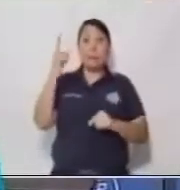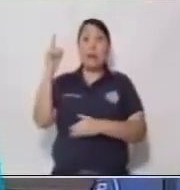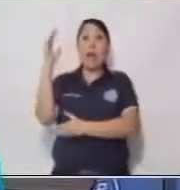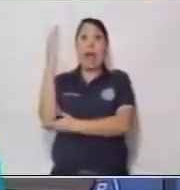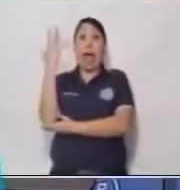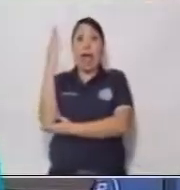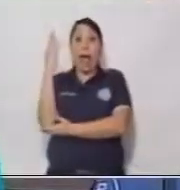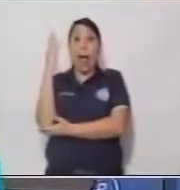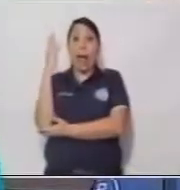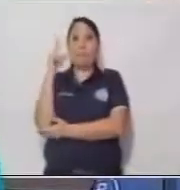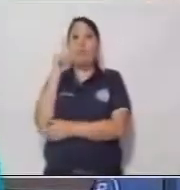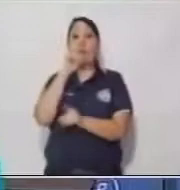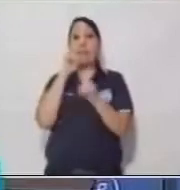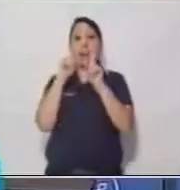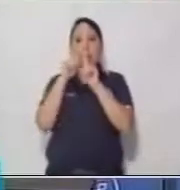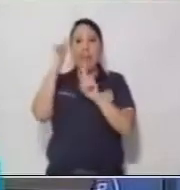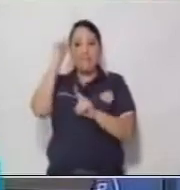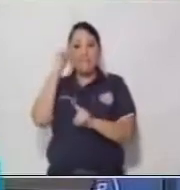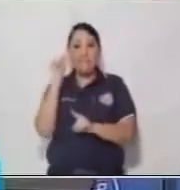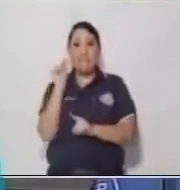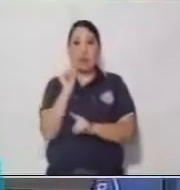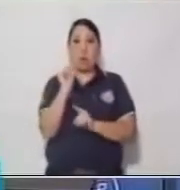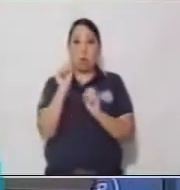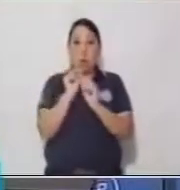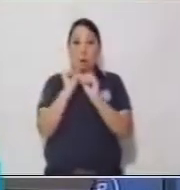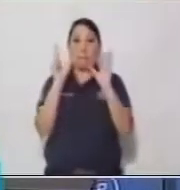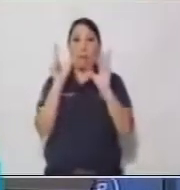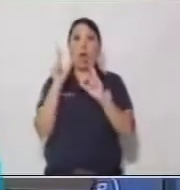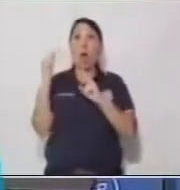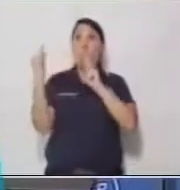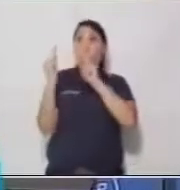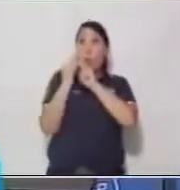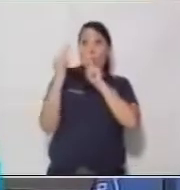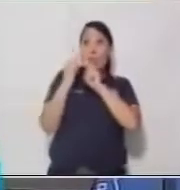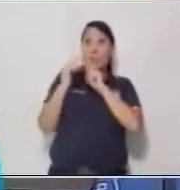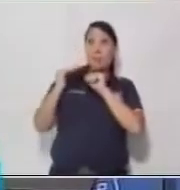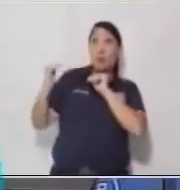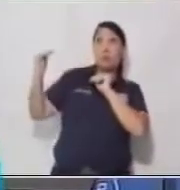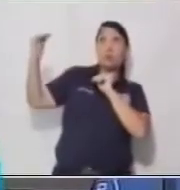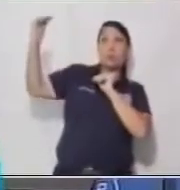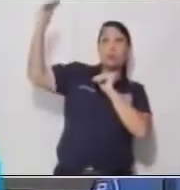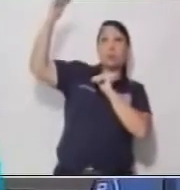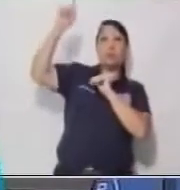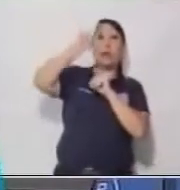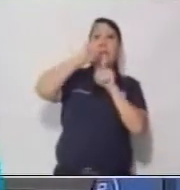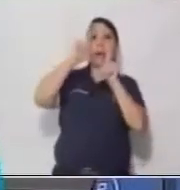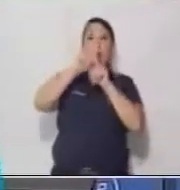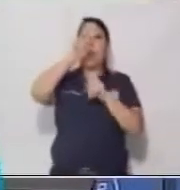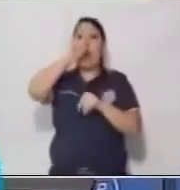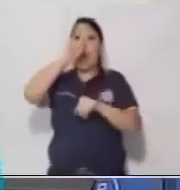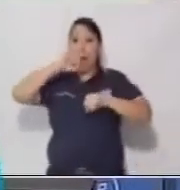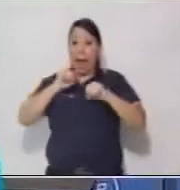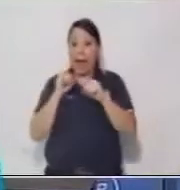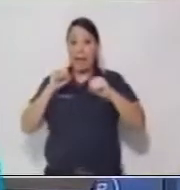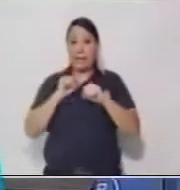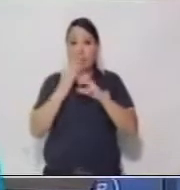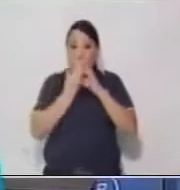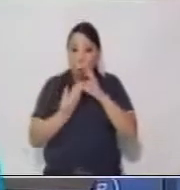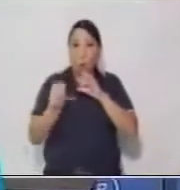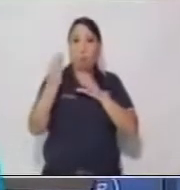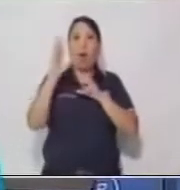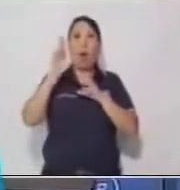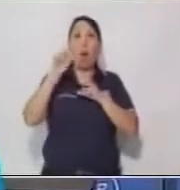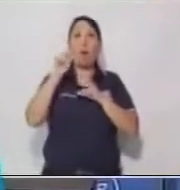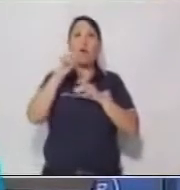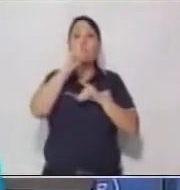y el frijol mágico. Conocimos al gigante. Vimos a la gallina de los huevos de oro. Y la sirena